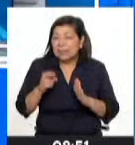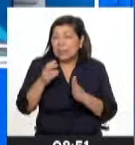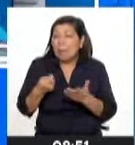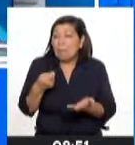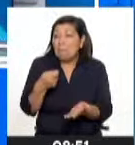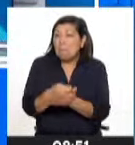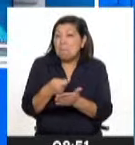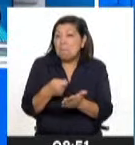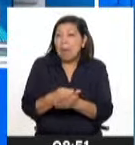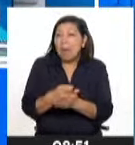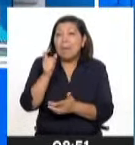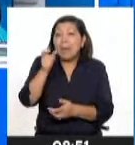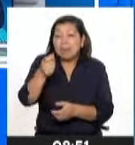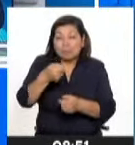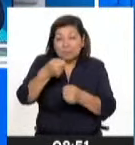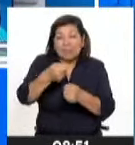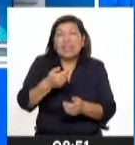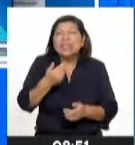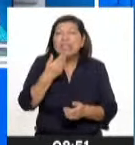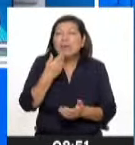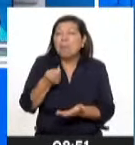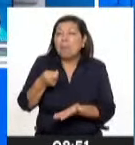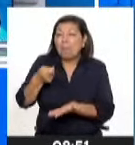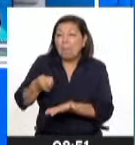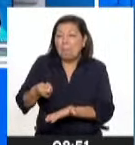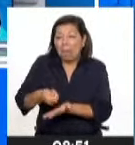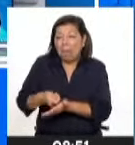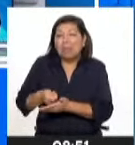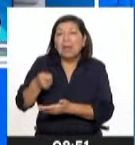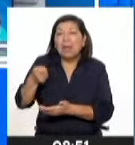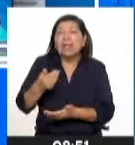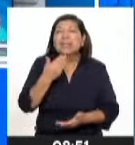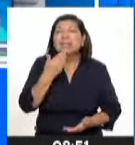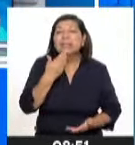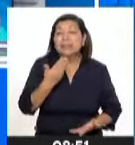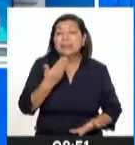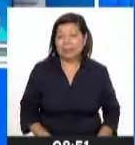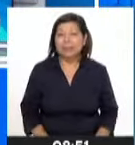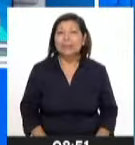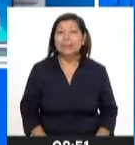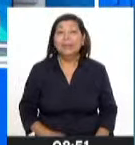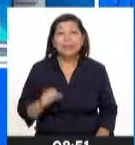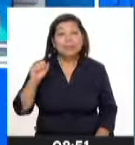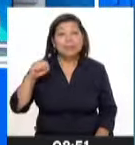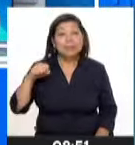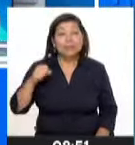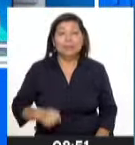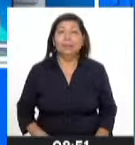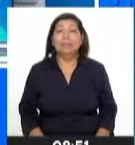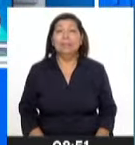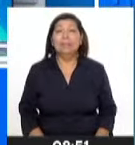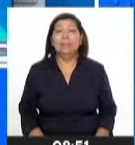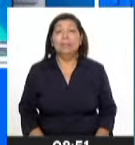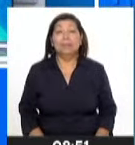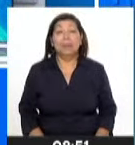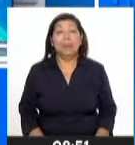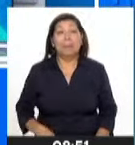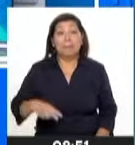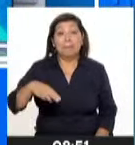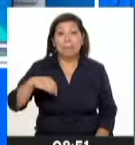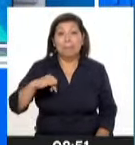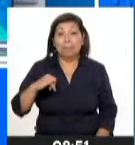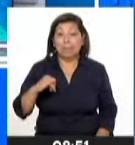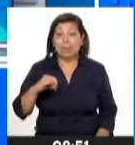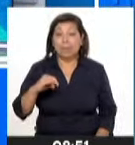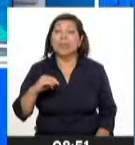de financiamiento para agricultores, por favor. ¿Y a quiénes específicamente va a beneficiar? Sí, mire, justamente, Midagri, hemos